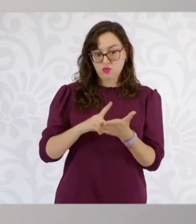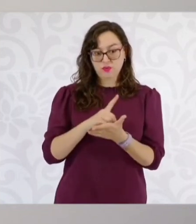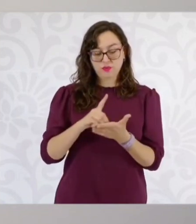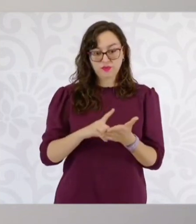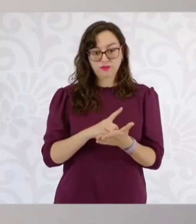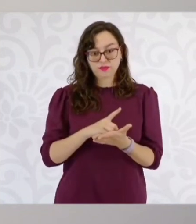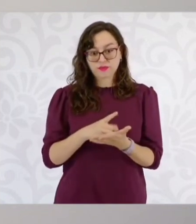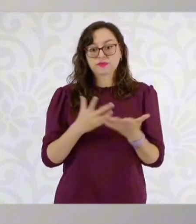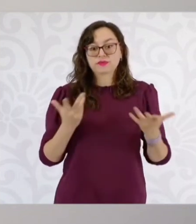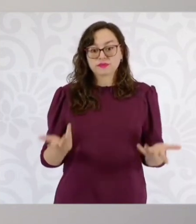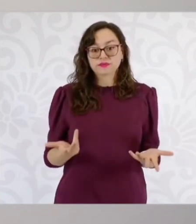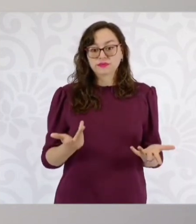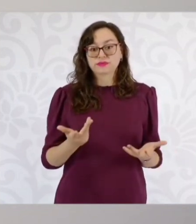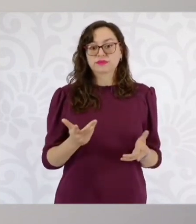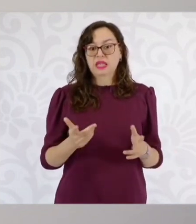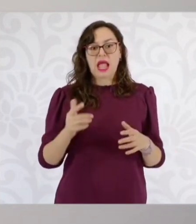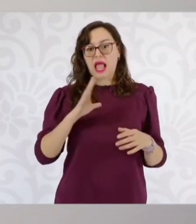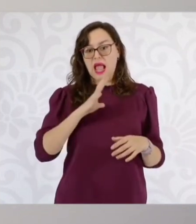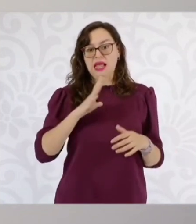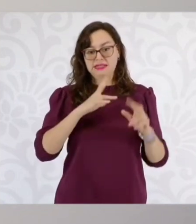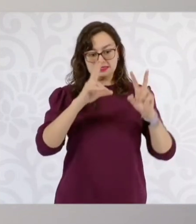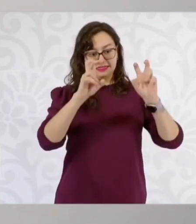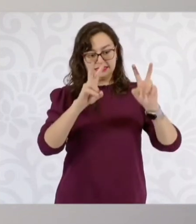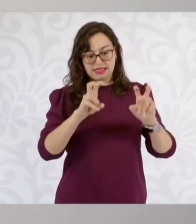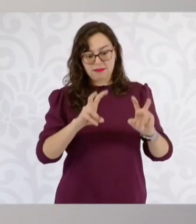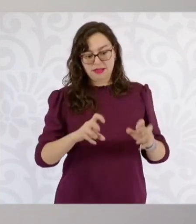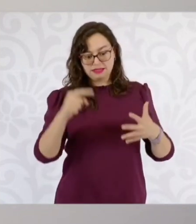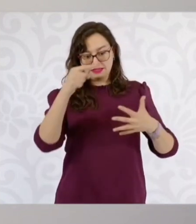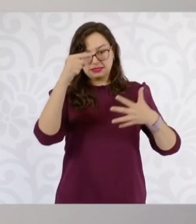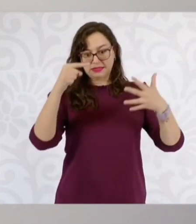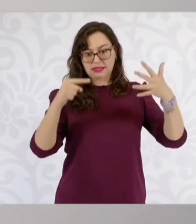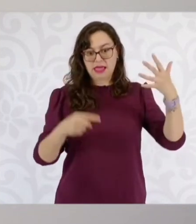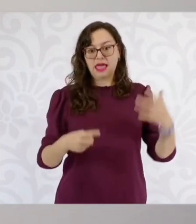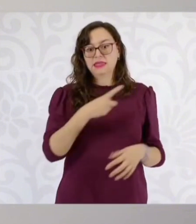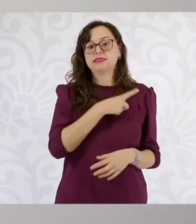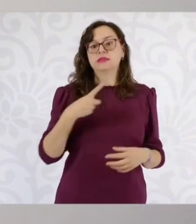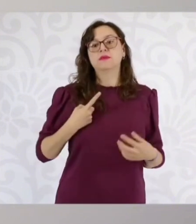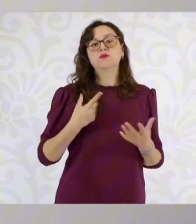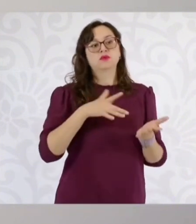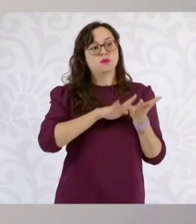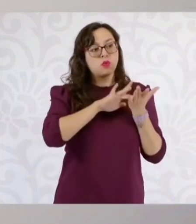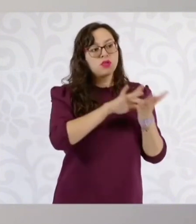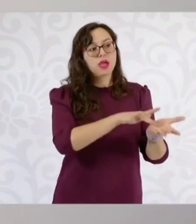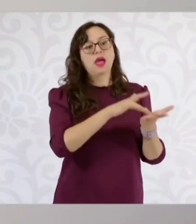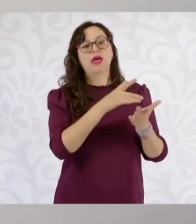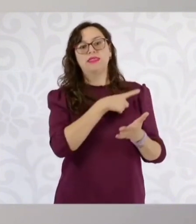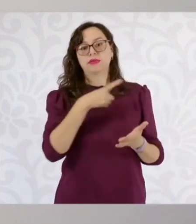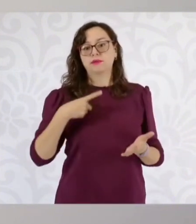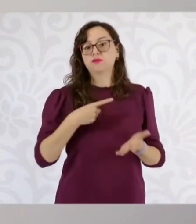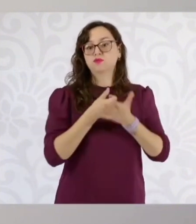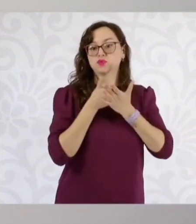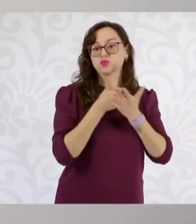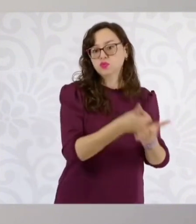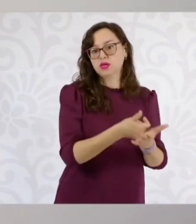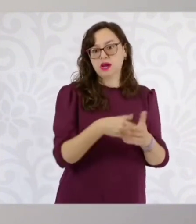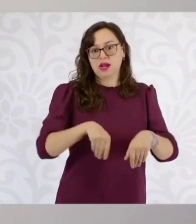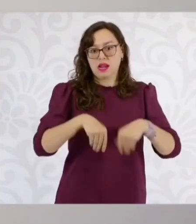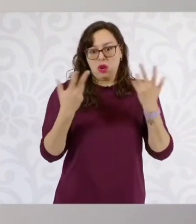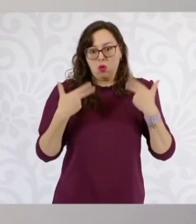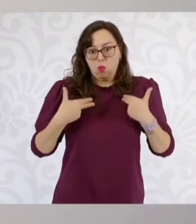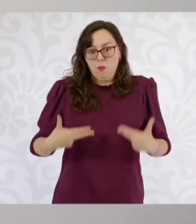evidentemente vamos a colaborar, pues es hasta un asunto humanitario. Pero también queremos